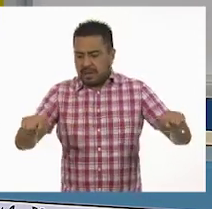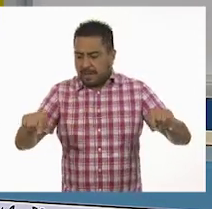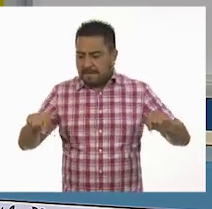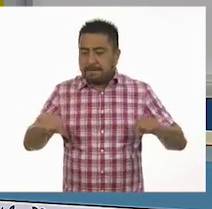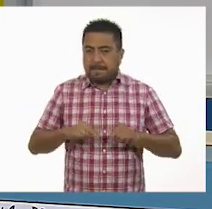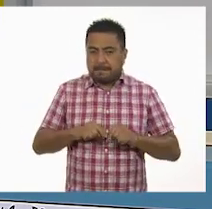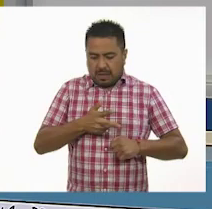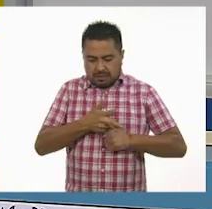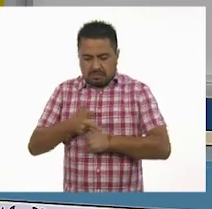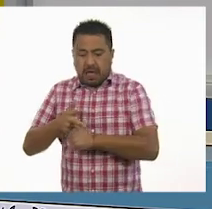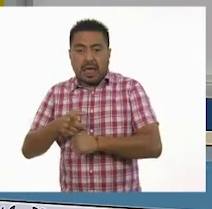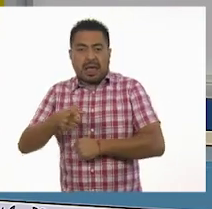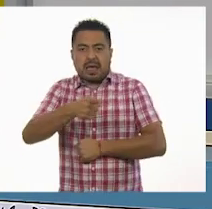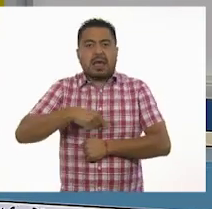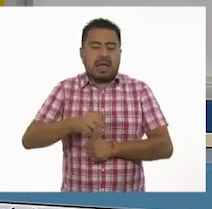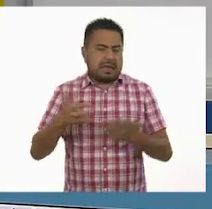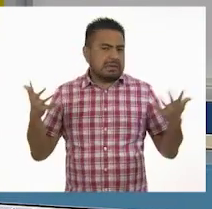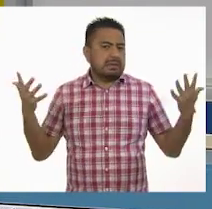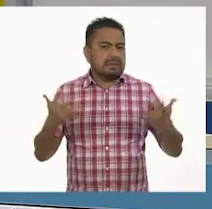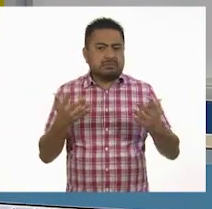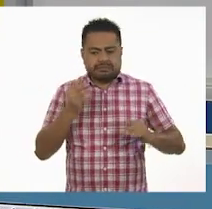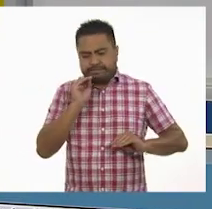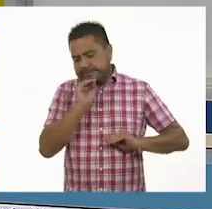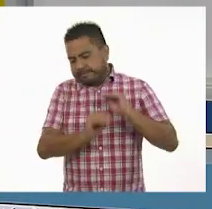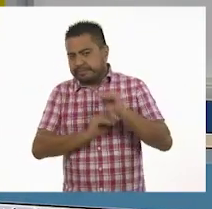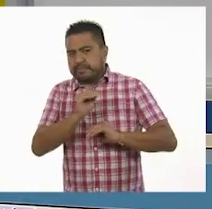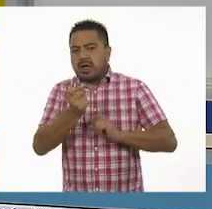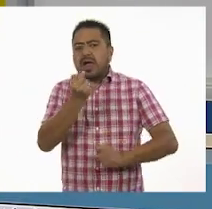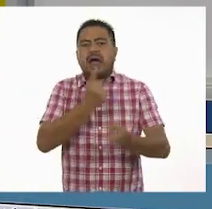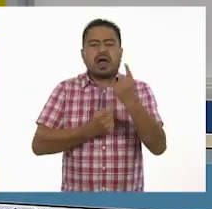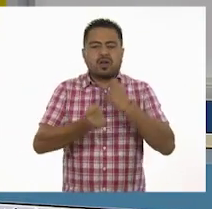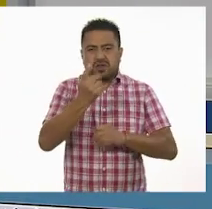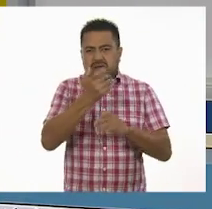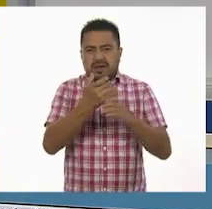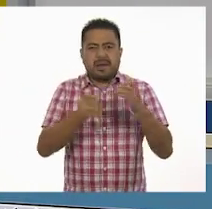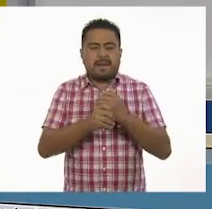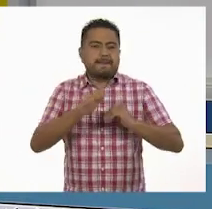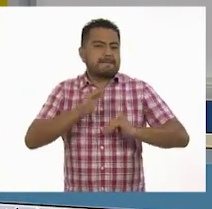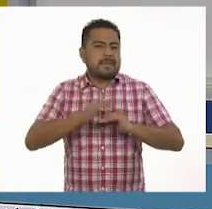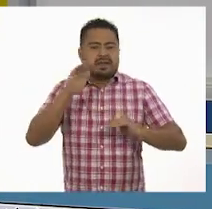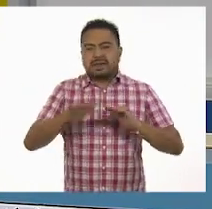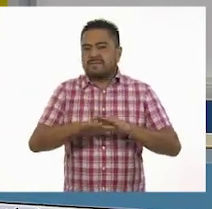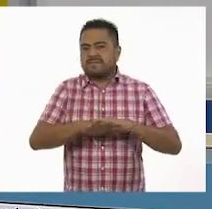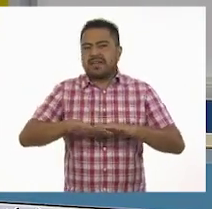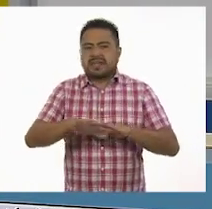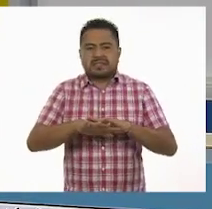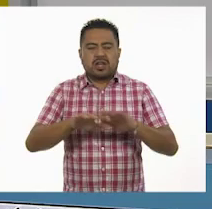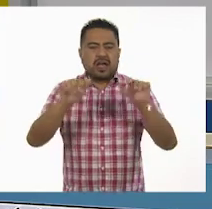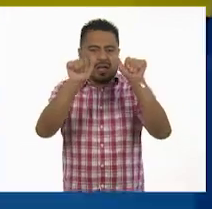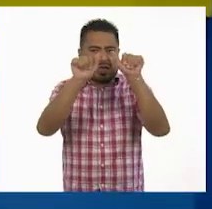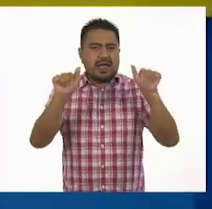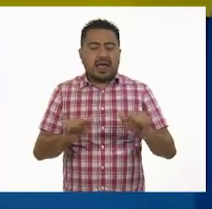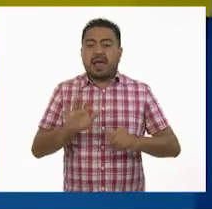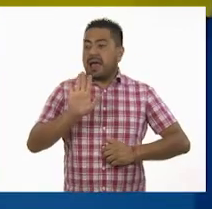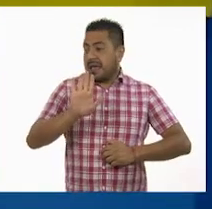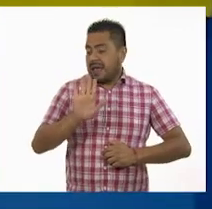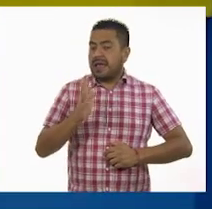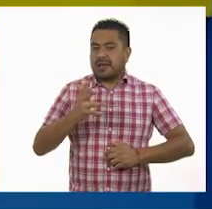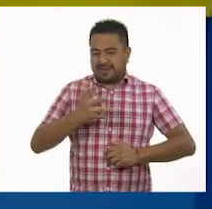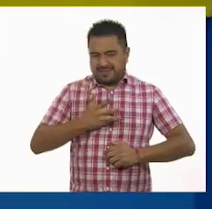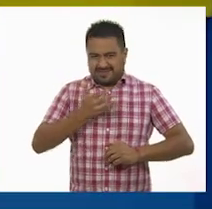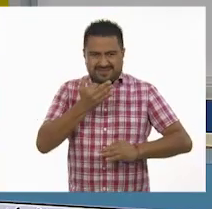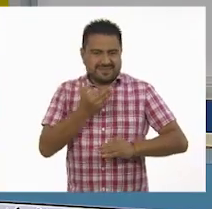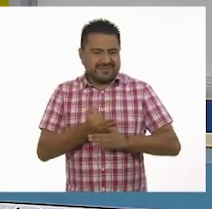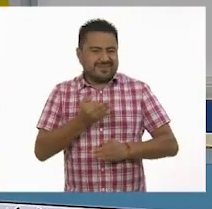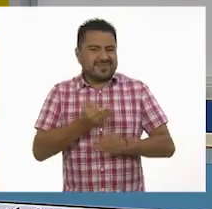la que vamos a emplear de manera intencional algunos elementos básicos de las artes. Ah, pero tenemos nada